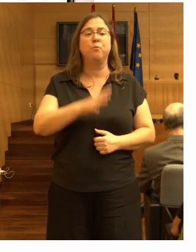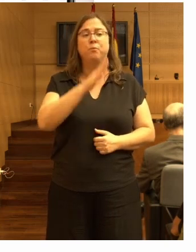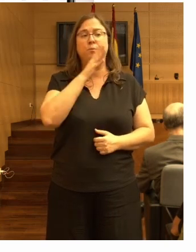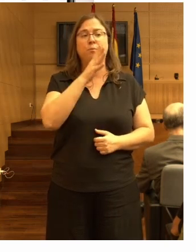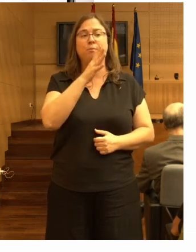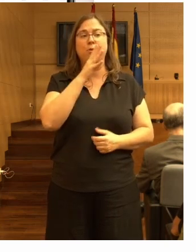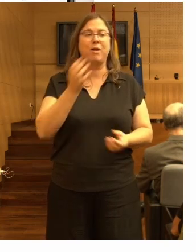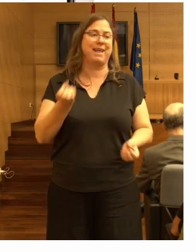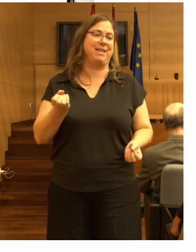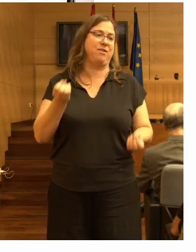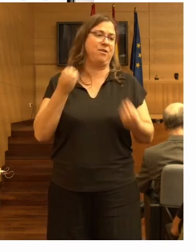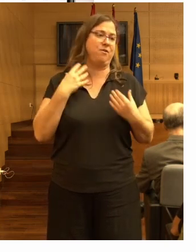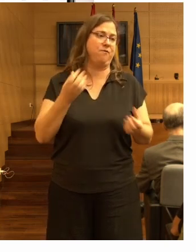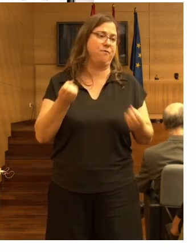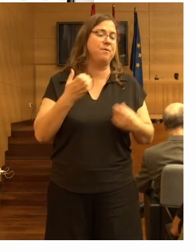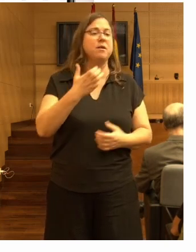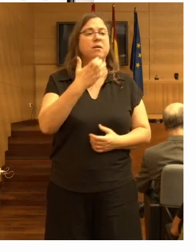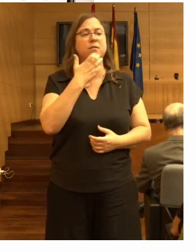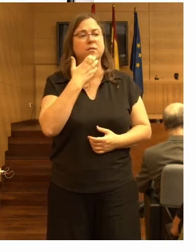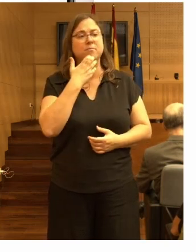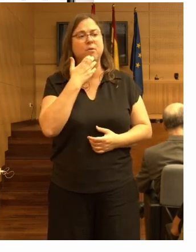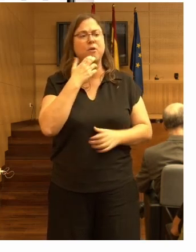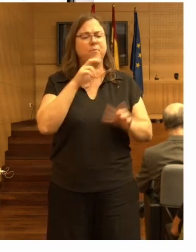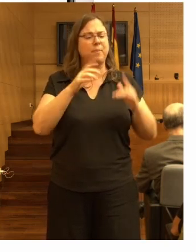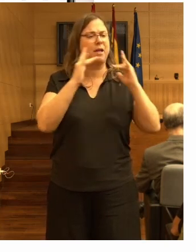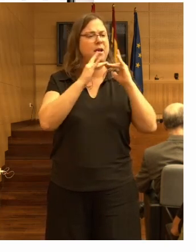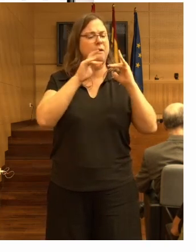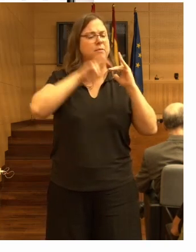información. Por ejemplo, nos dicen ¿cuándo sale de la cama?